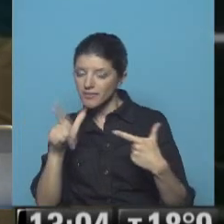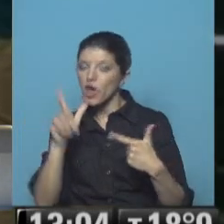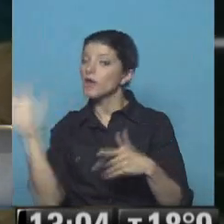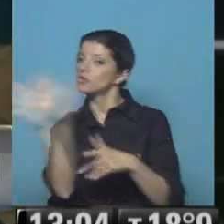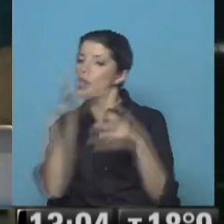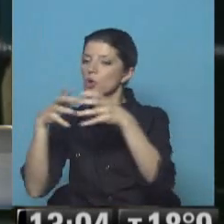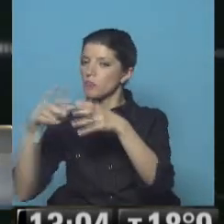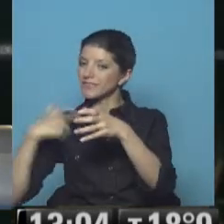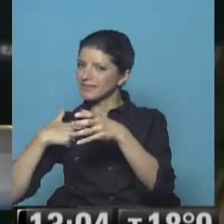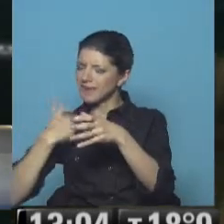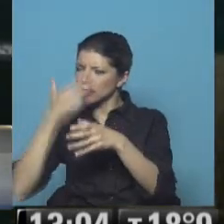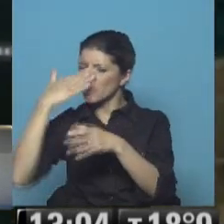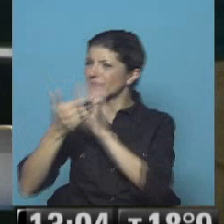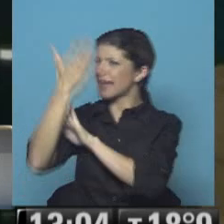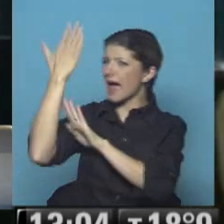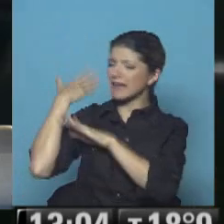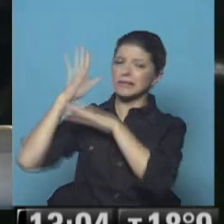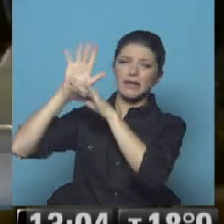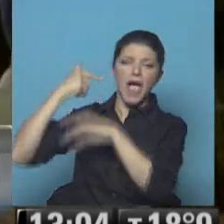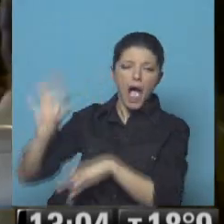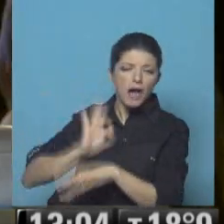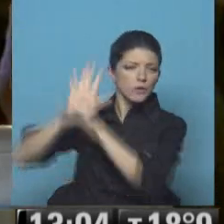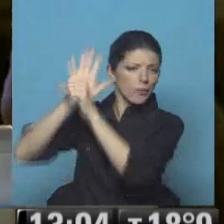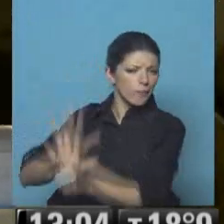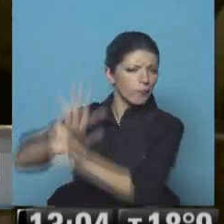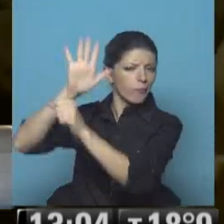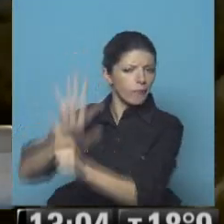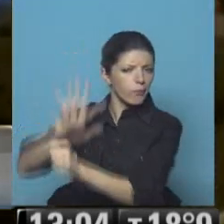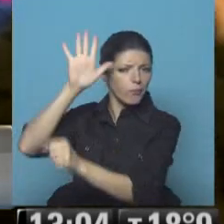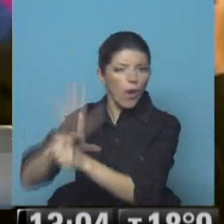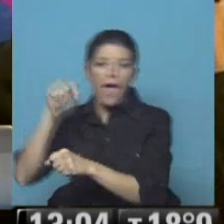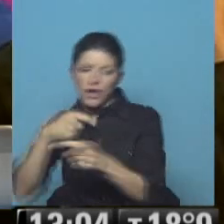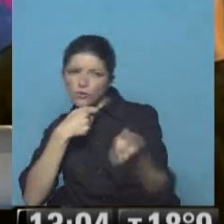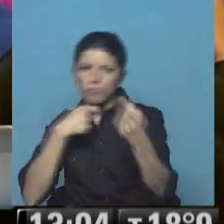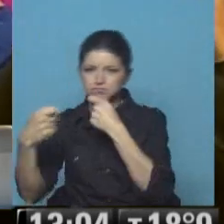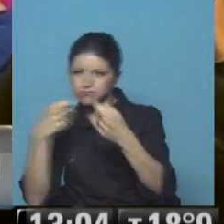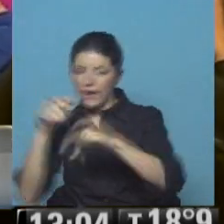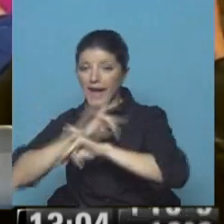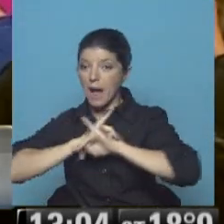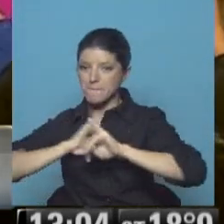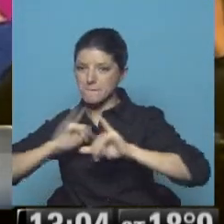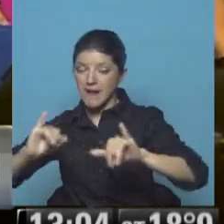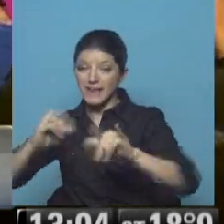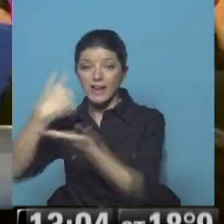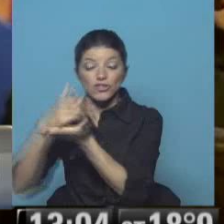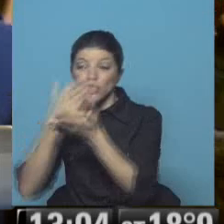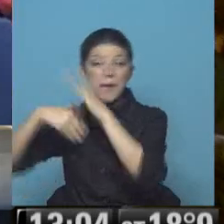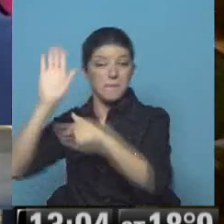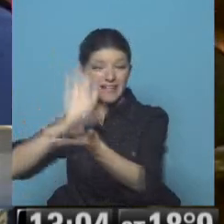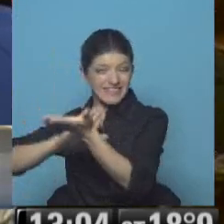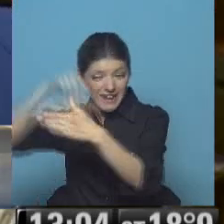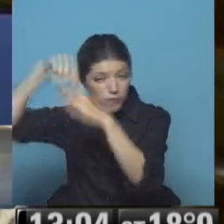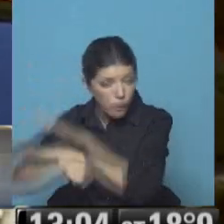sindical, que después de haber sido marginada durante años del partido, financió su campaña movilizando a los sectores más izquierdistas del